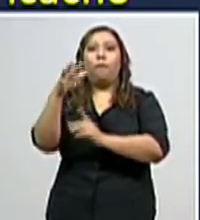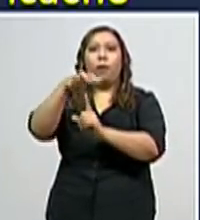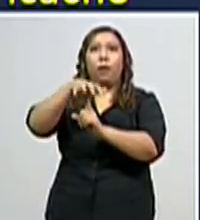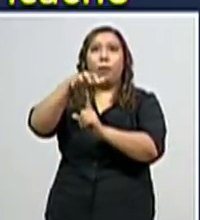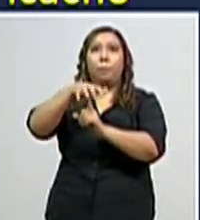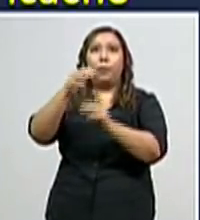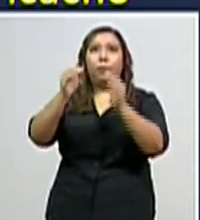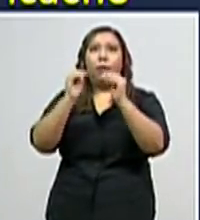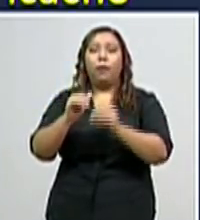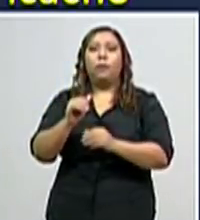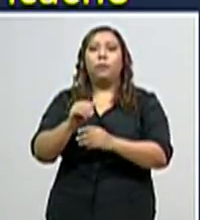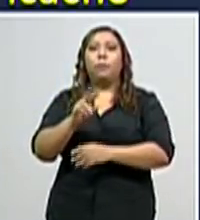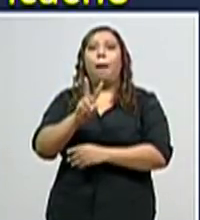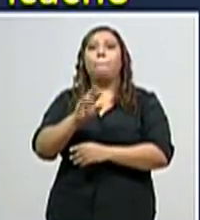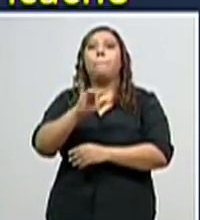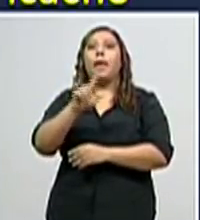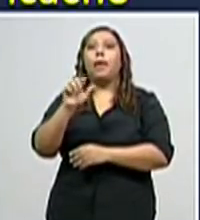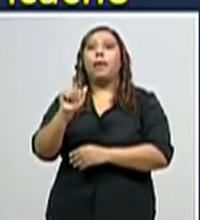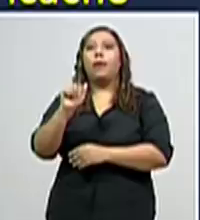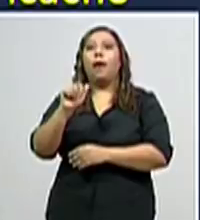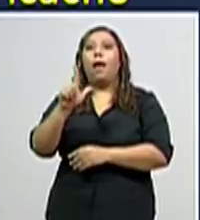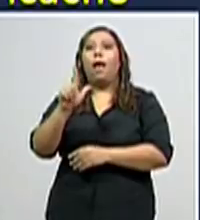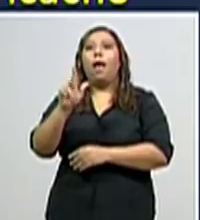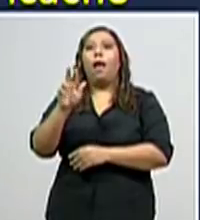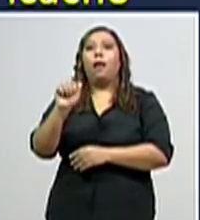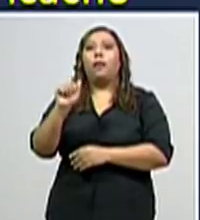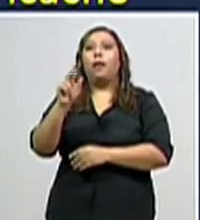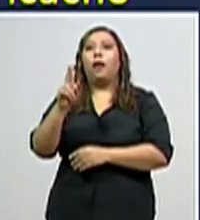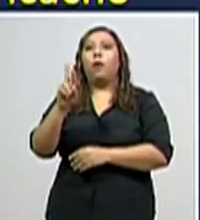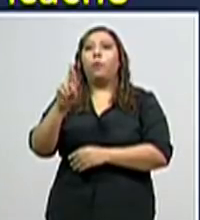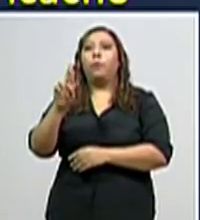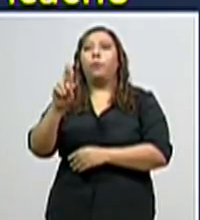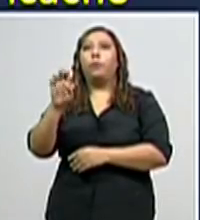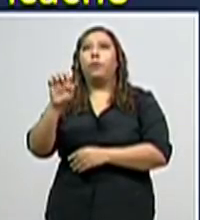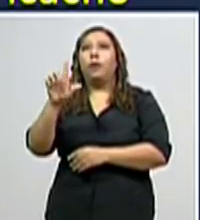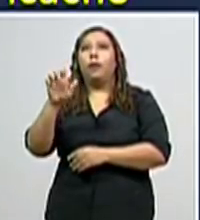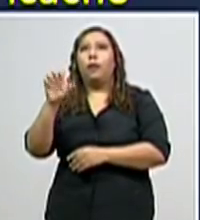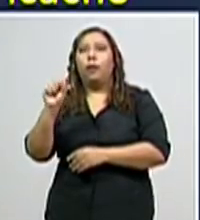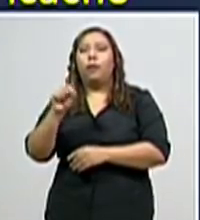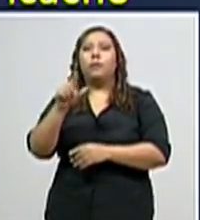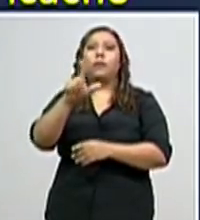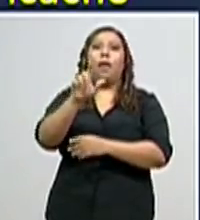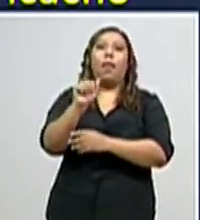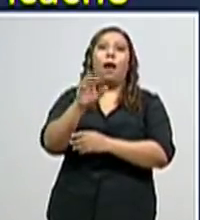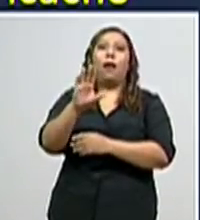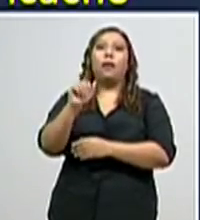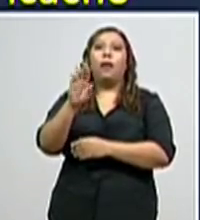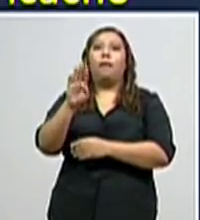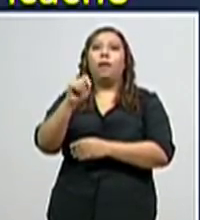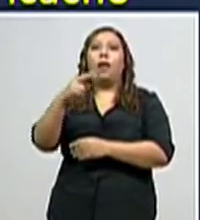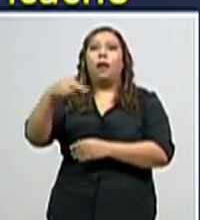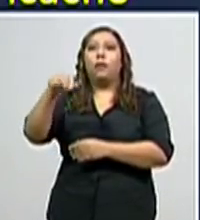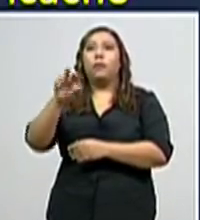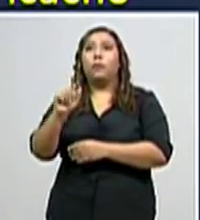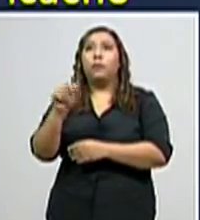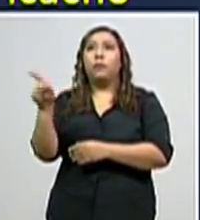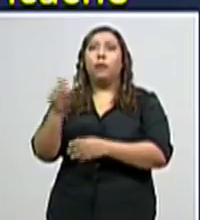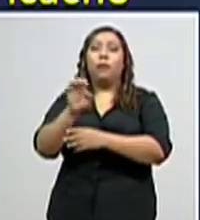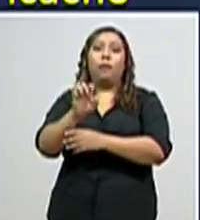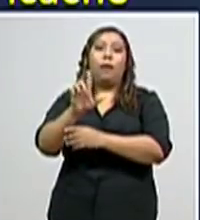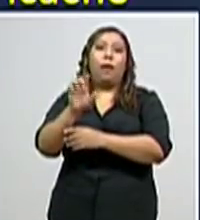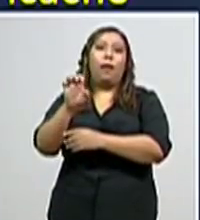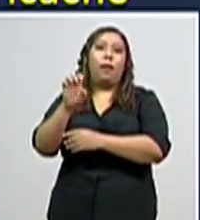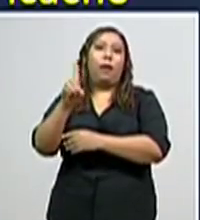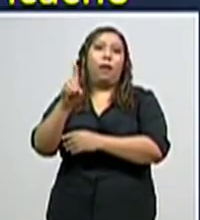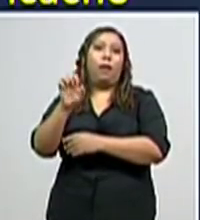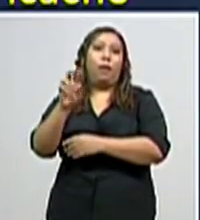Capital. Residencial Villa Los Laureles. También Colonia La Cabaña. Colonia El Edén. Colonia José